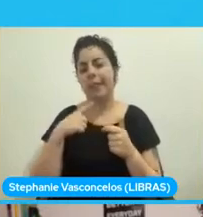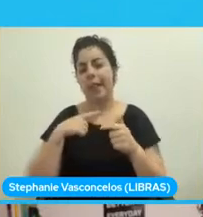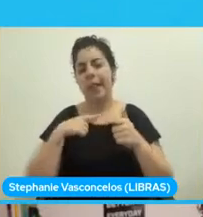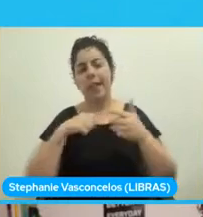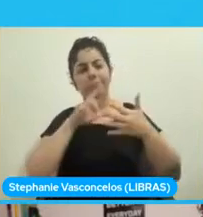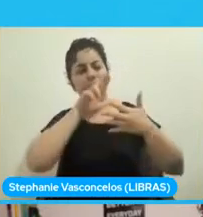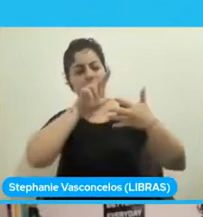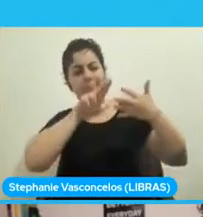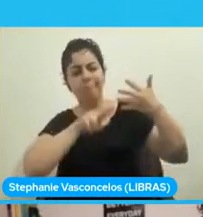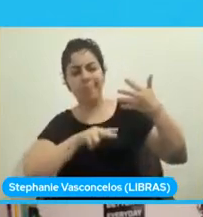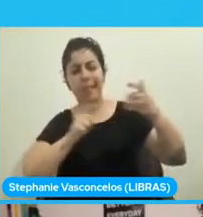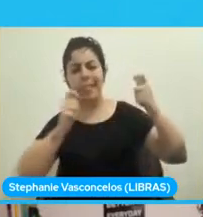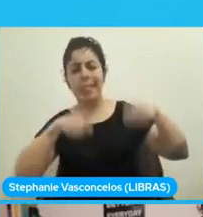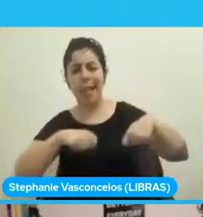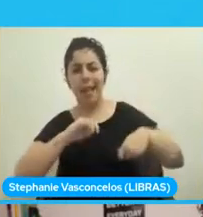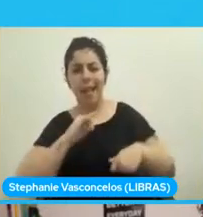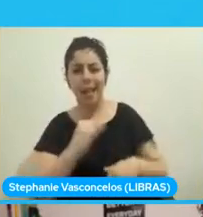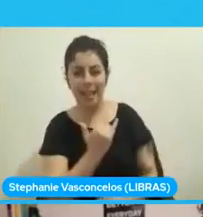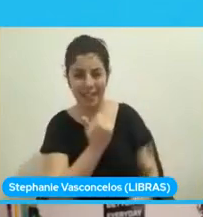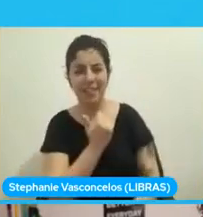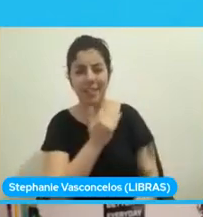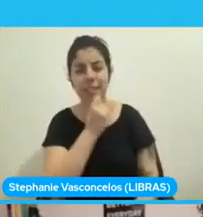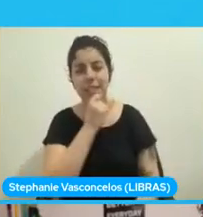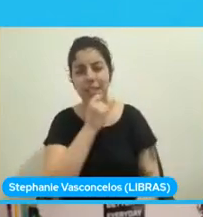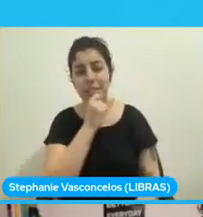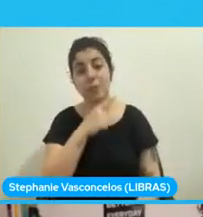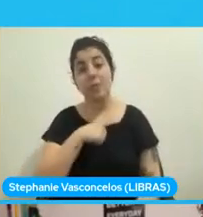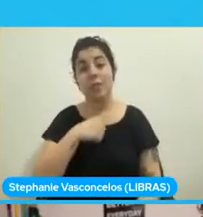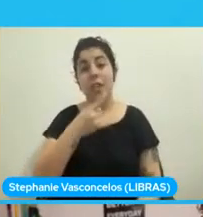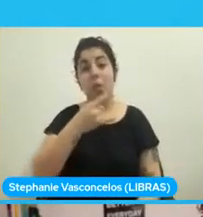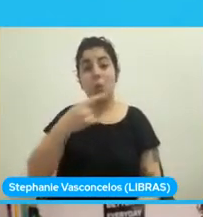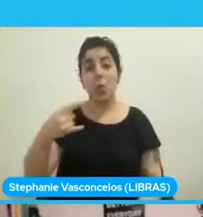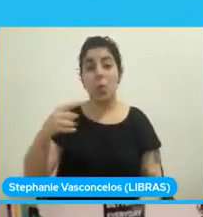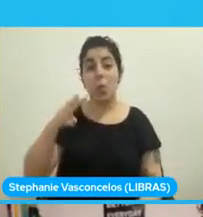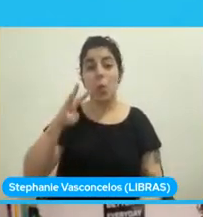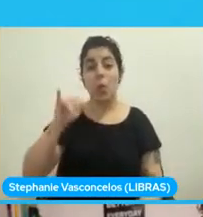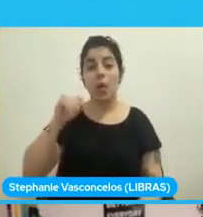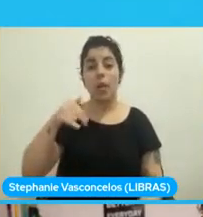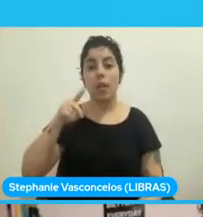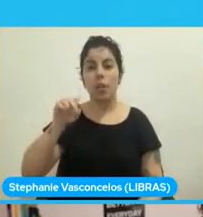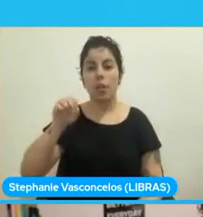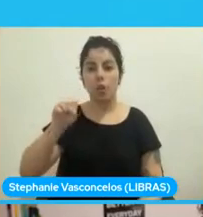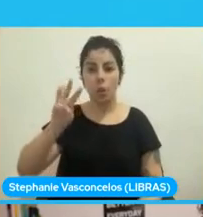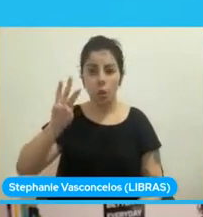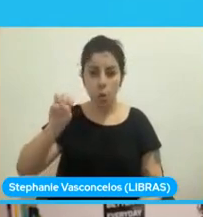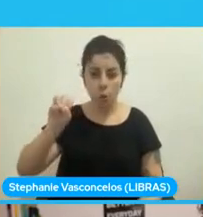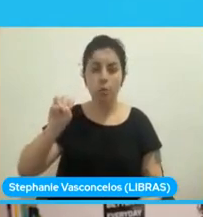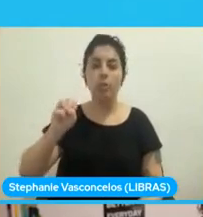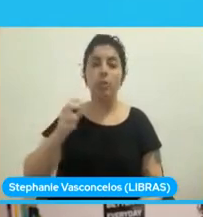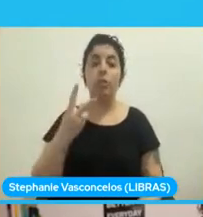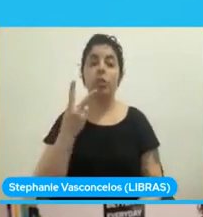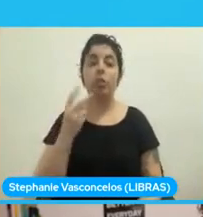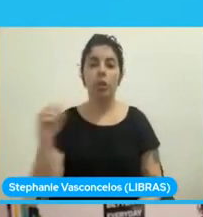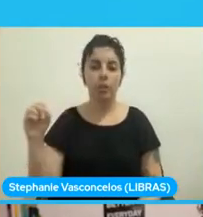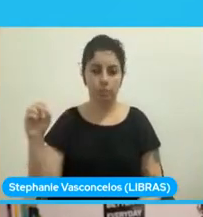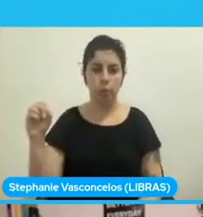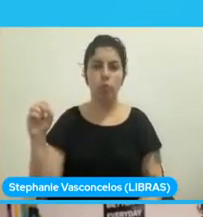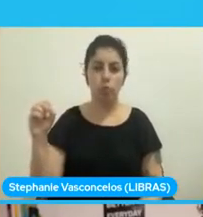ahí, estaba Windows 2000. No sé si se habrán notado, estaré para acá nuevamente.